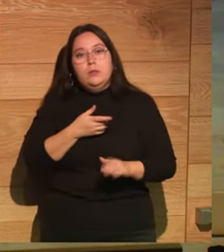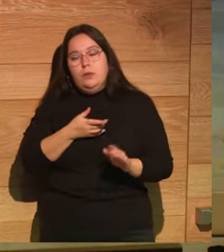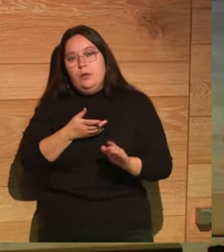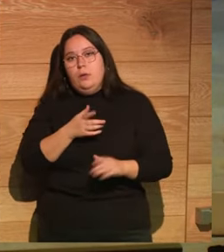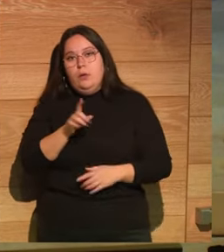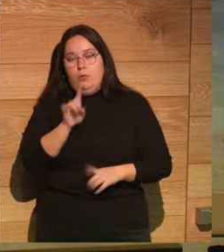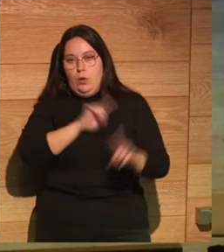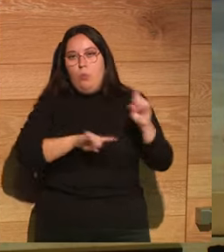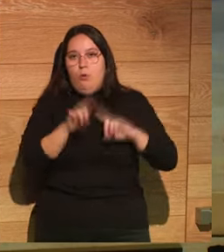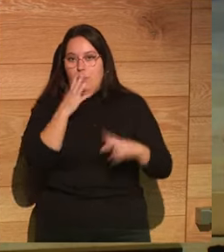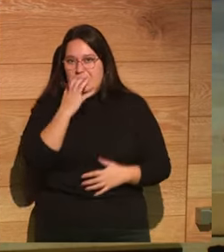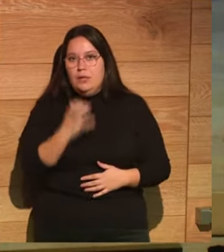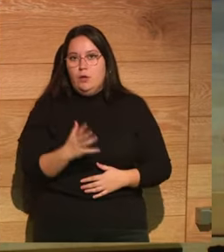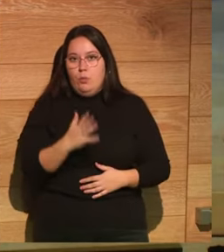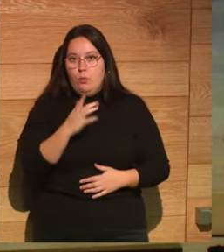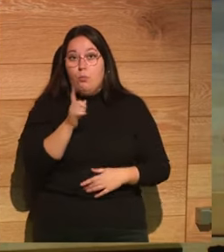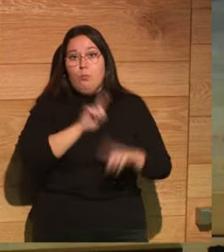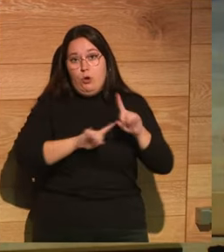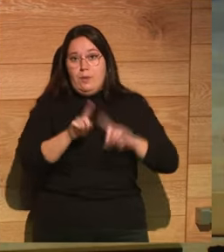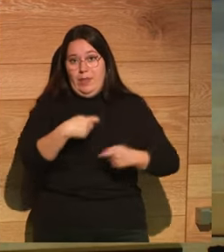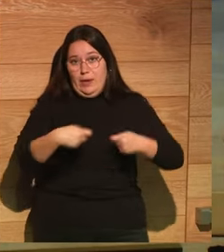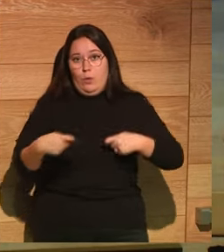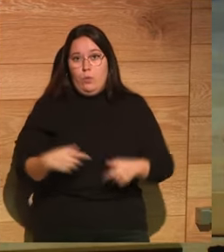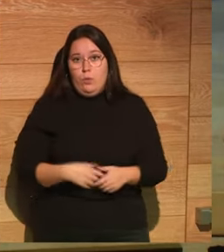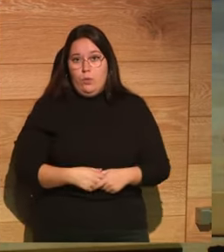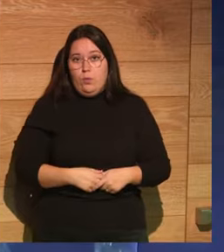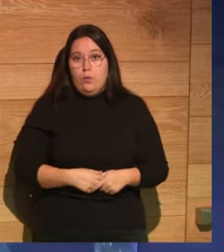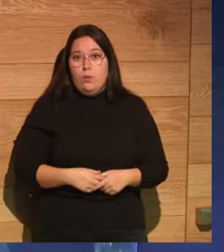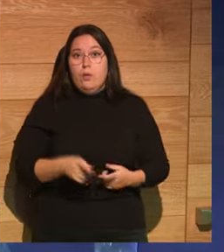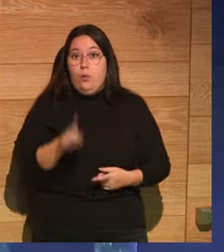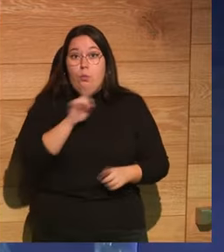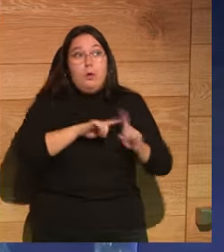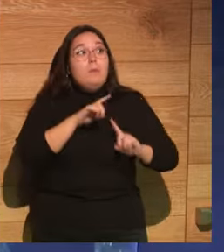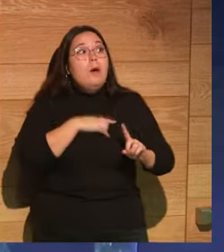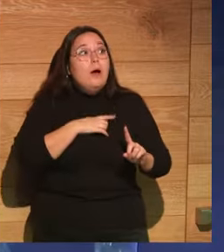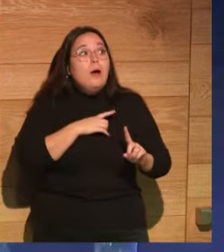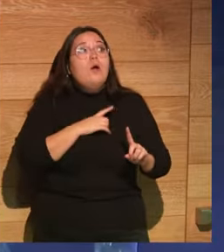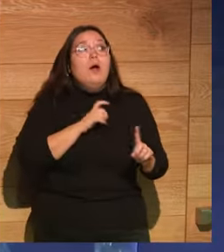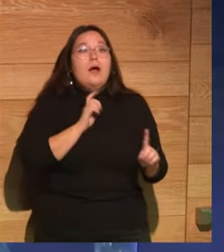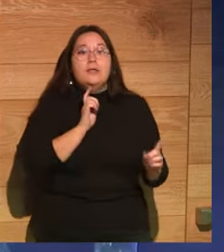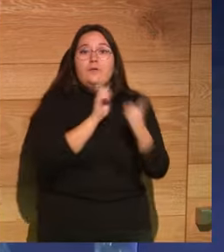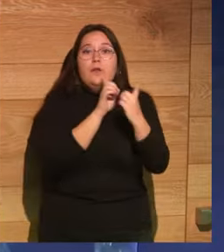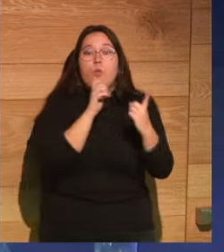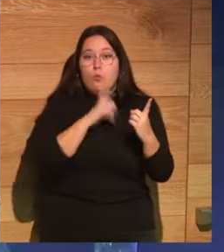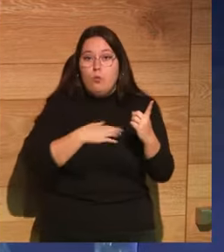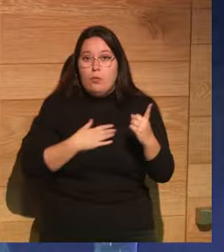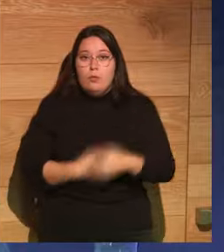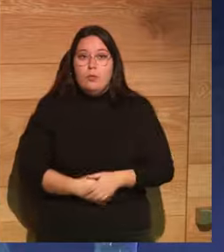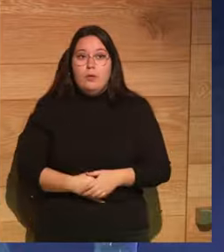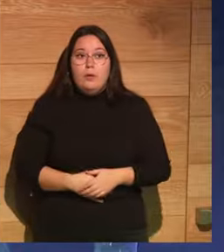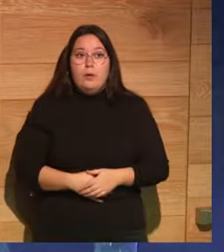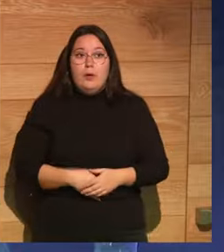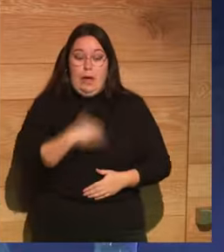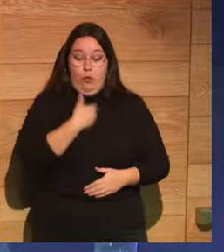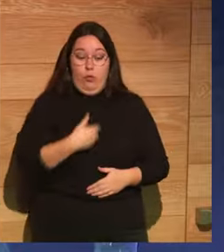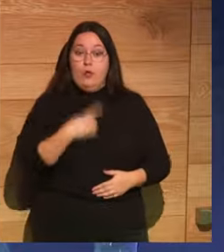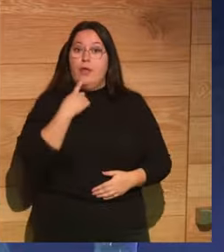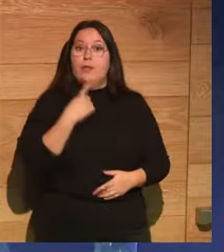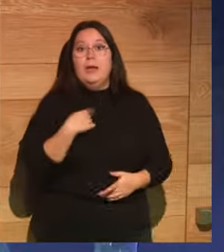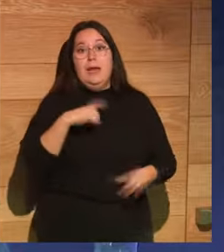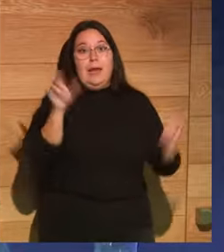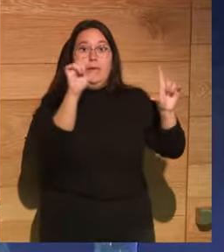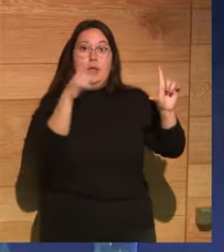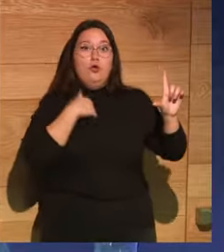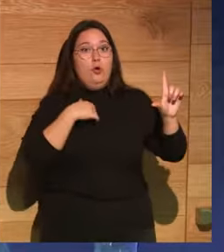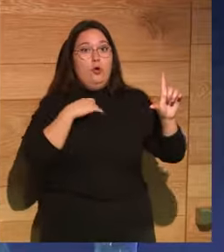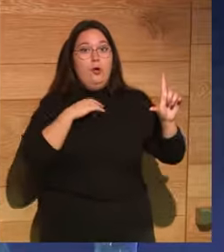reputacional y un problema serio de negocio y un problema serio de cómo atajarlo porque cada vez decían que no va a salir el fundador de la empresa diciendo en